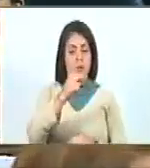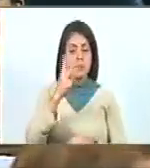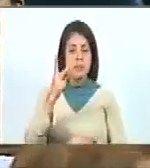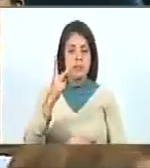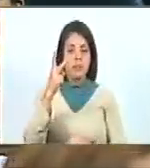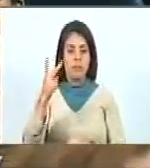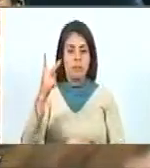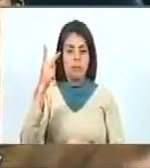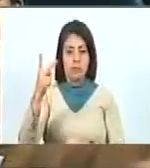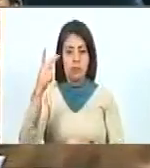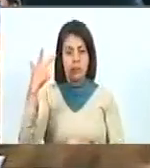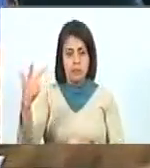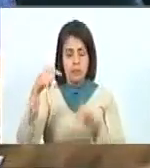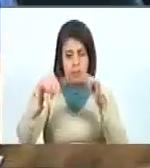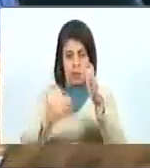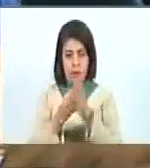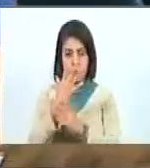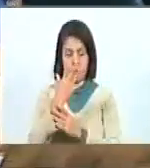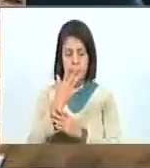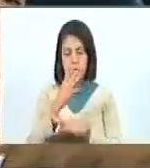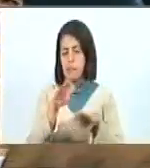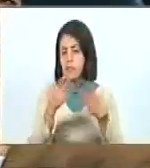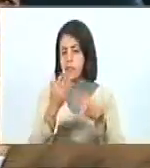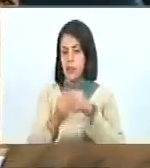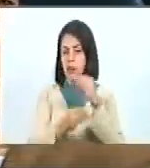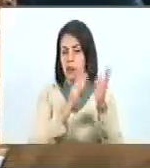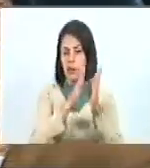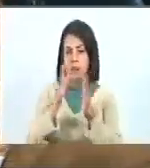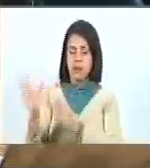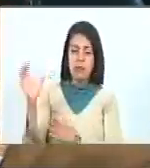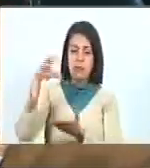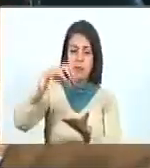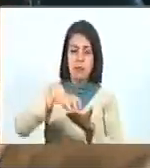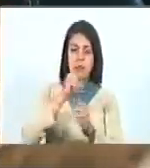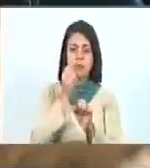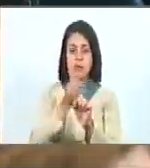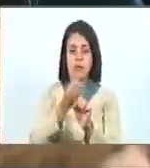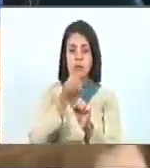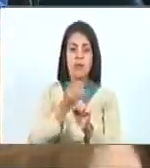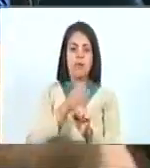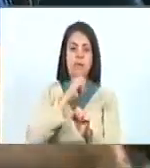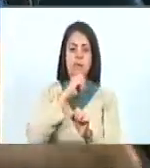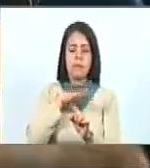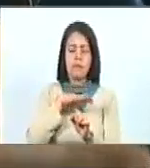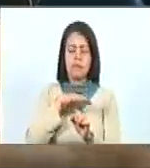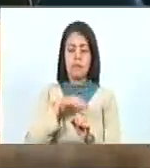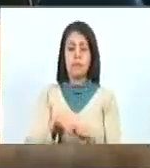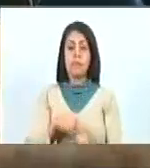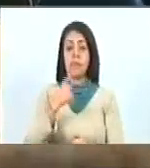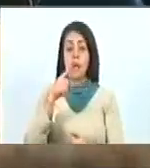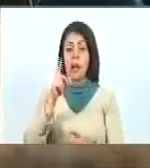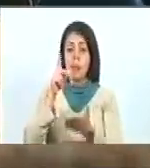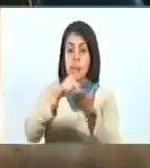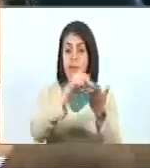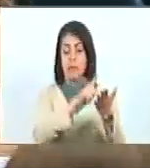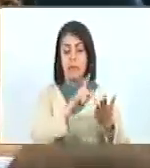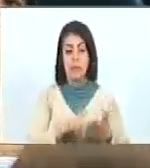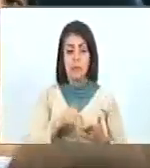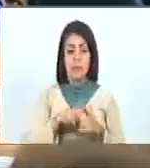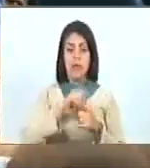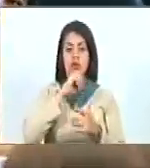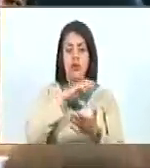22 y hoy 23 de mayo, el Congreso de Historia, donde han participado